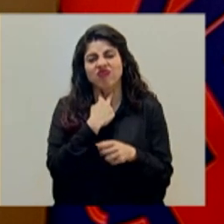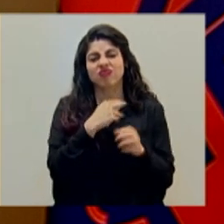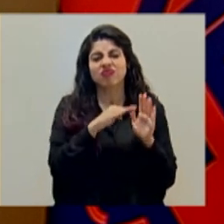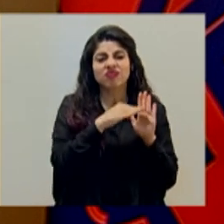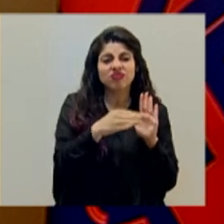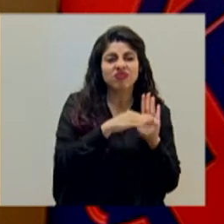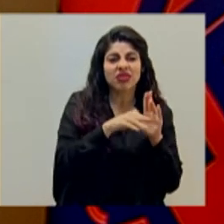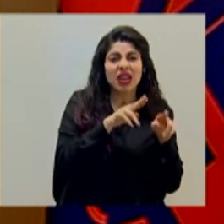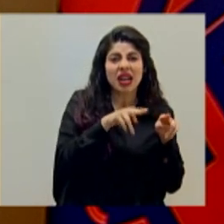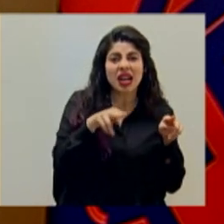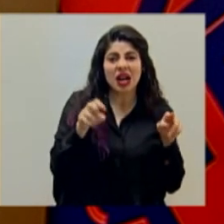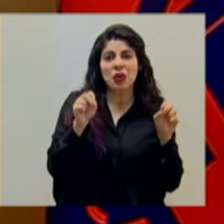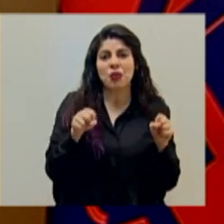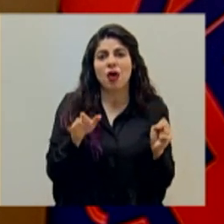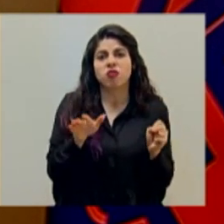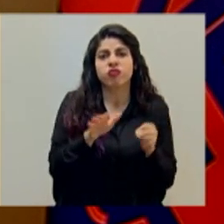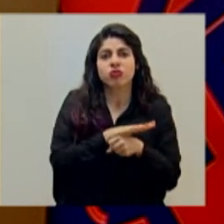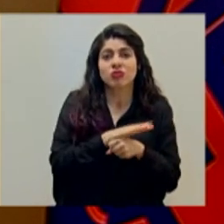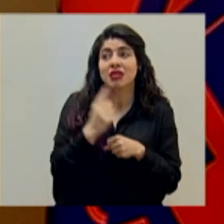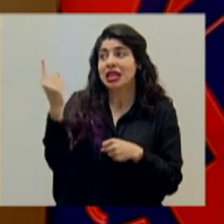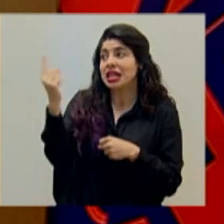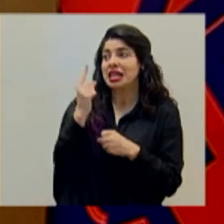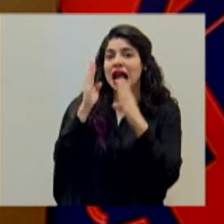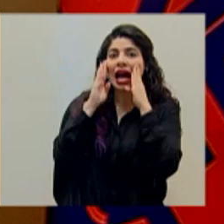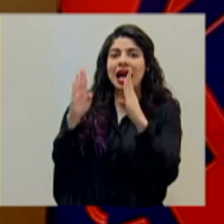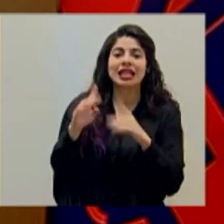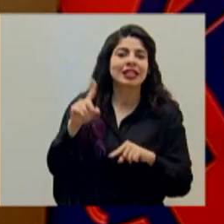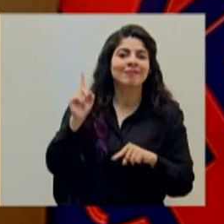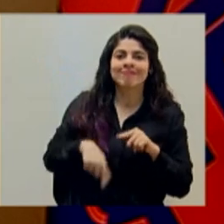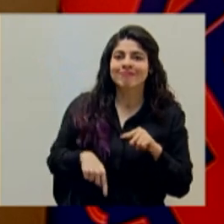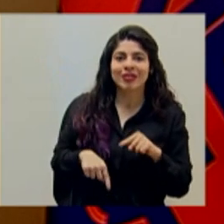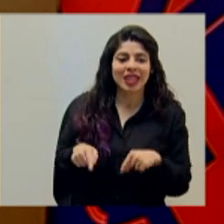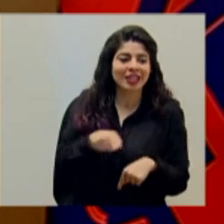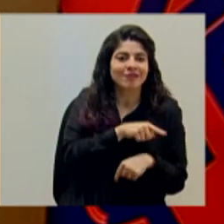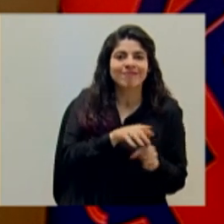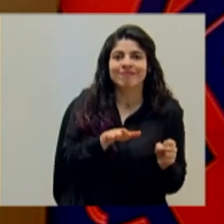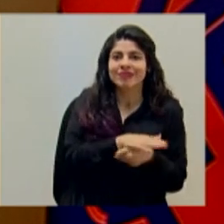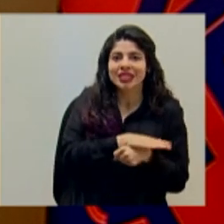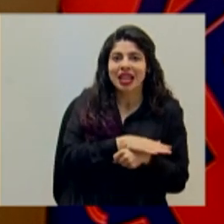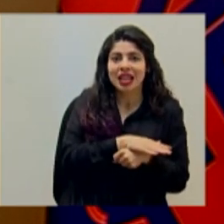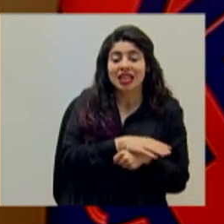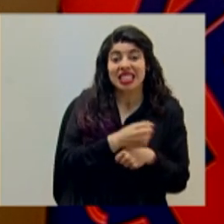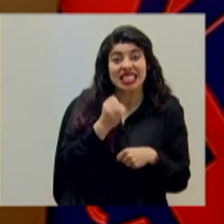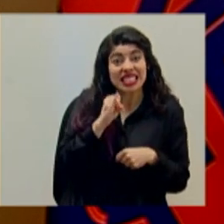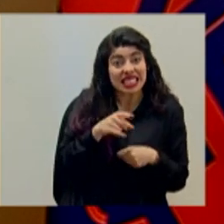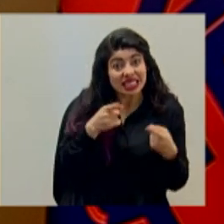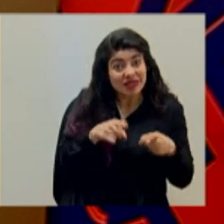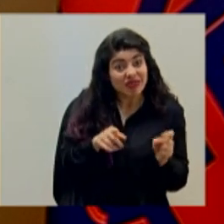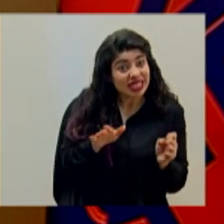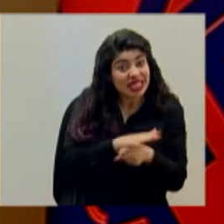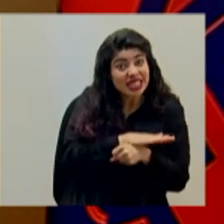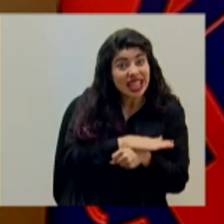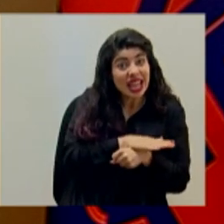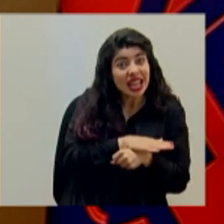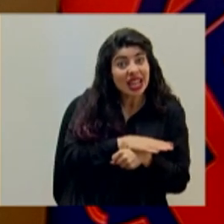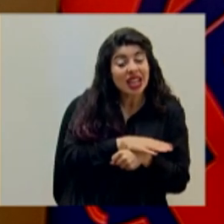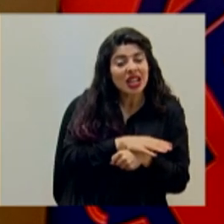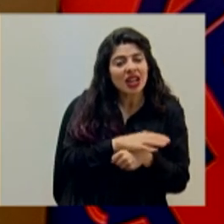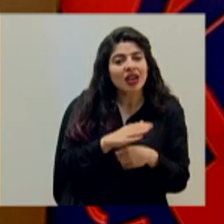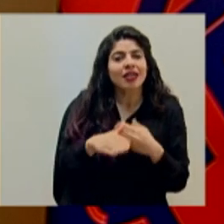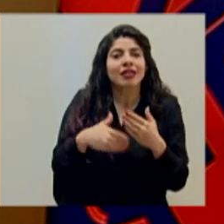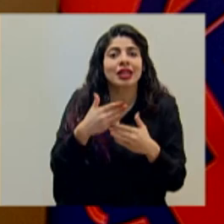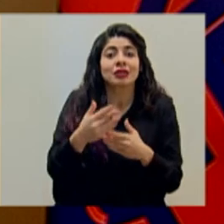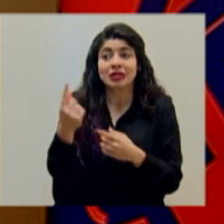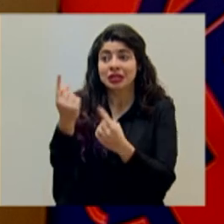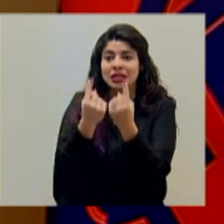atender y por supuesto tener que entrar en decisiones críticas para saber quién podría